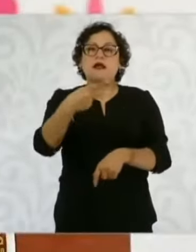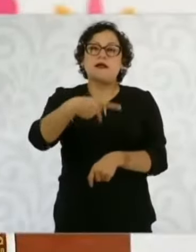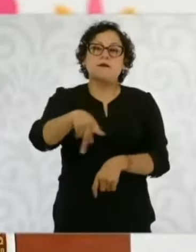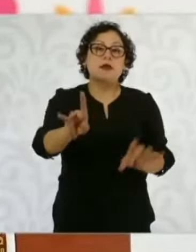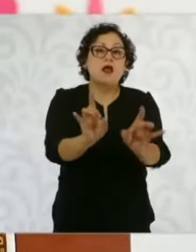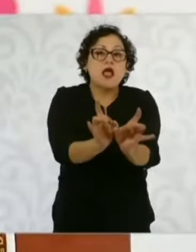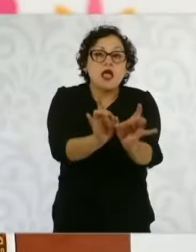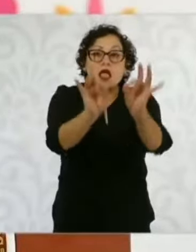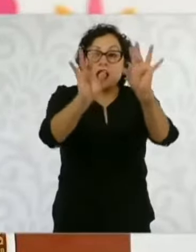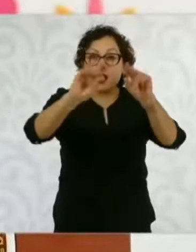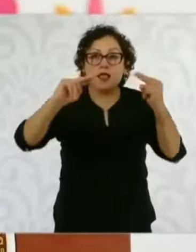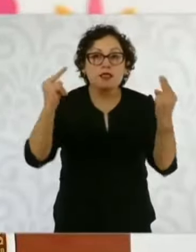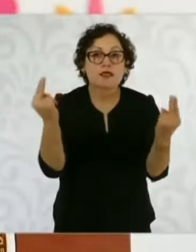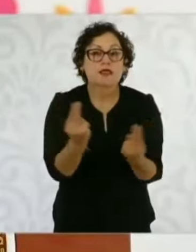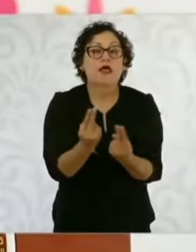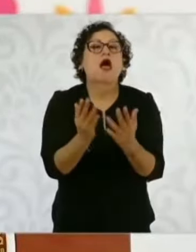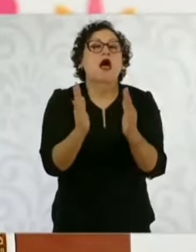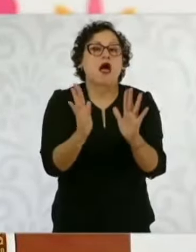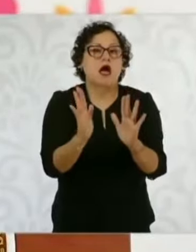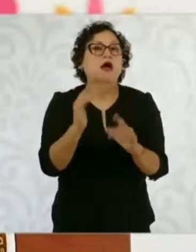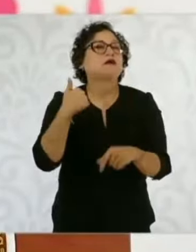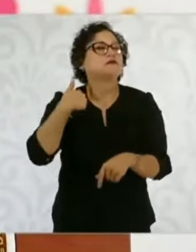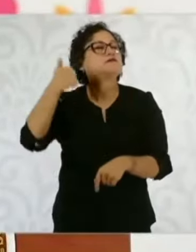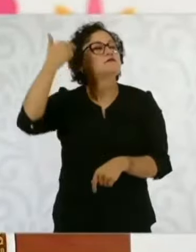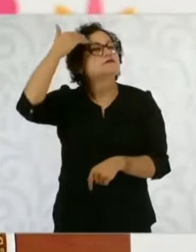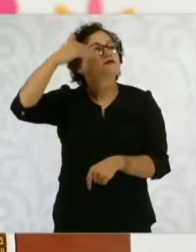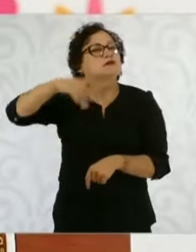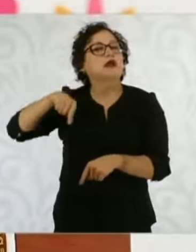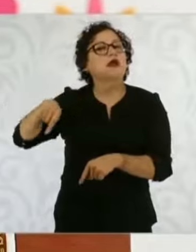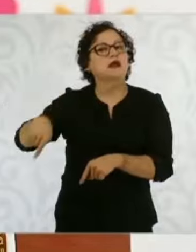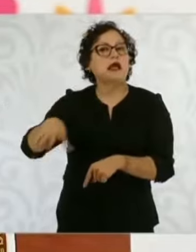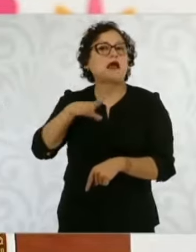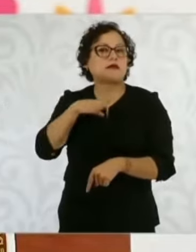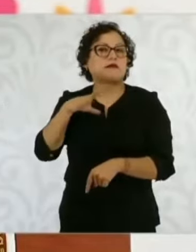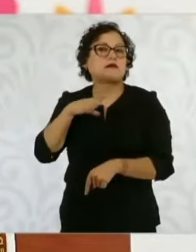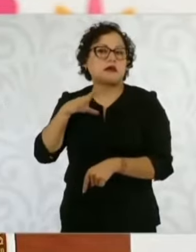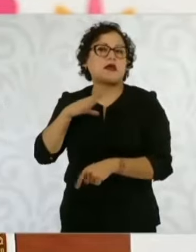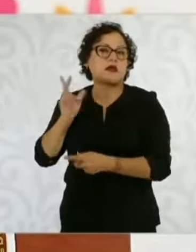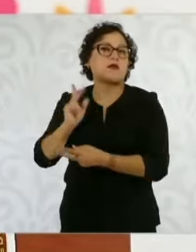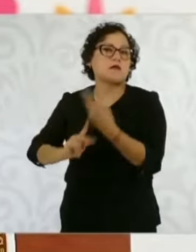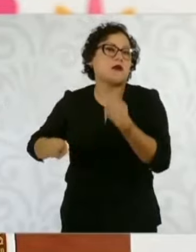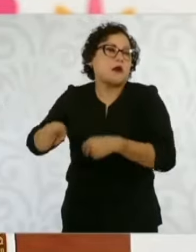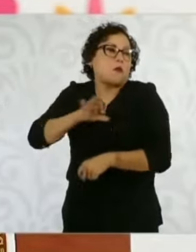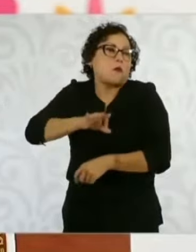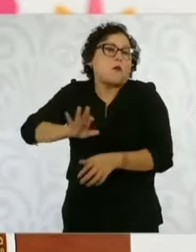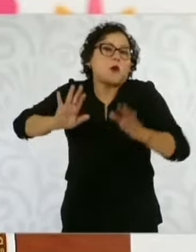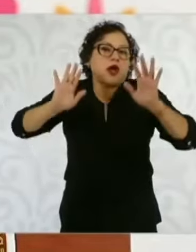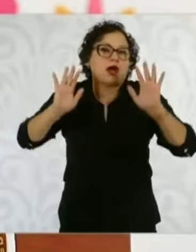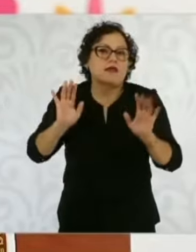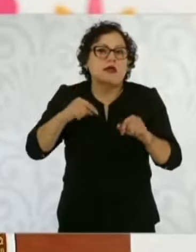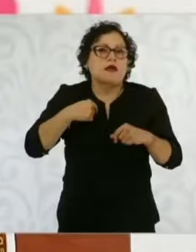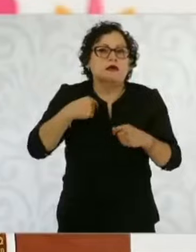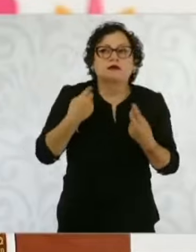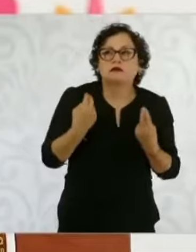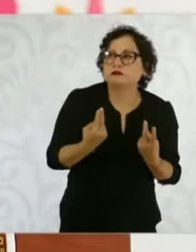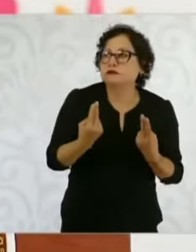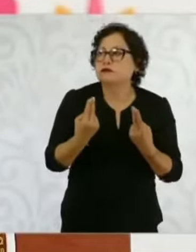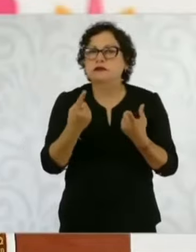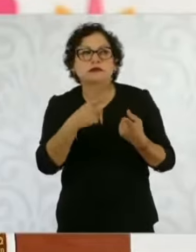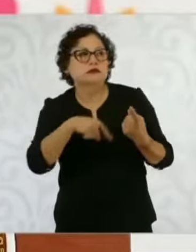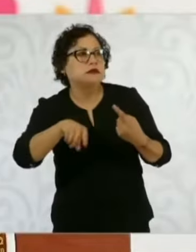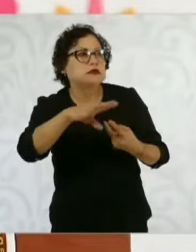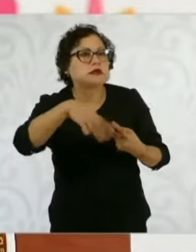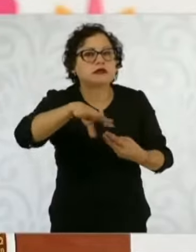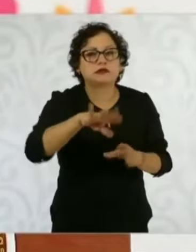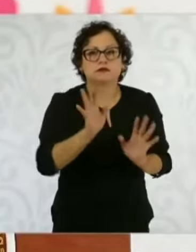necesidad, pues sepa uno que ahí está la línea de crédito y no en ese momento estar buscando líneas de crédito de banca comercial